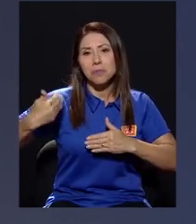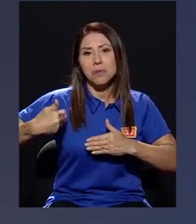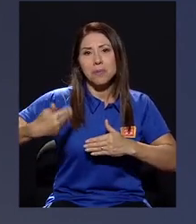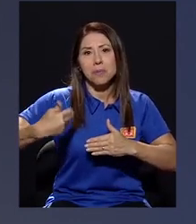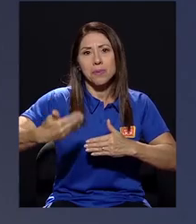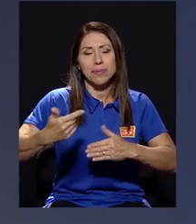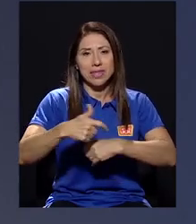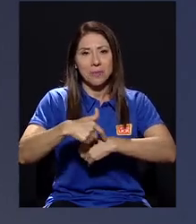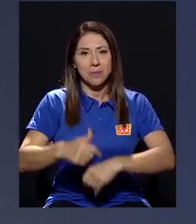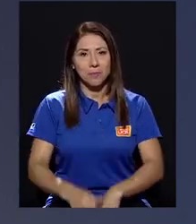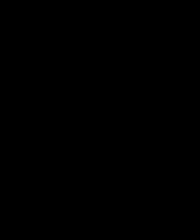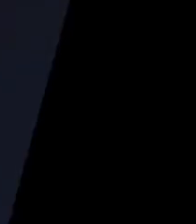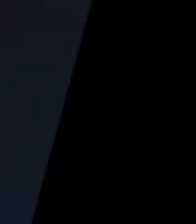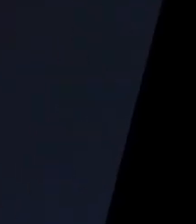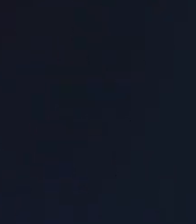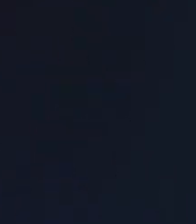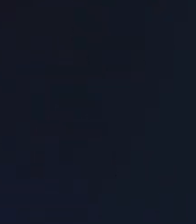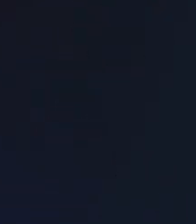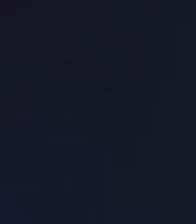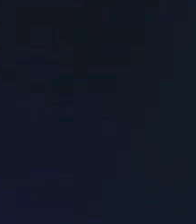desarrollando durante todo este tiempo.